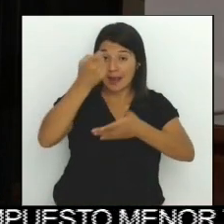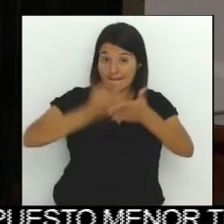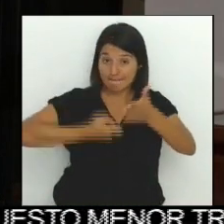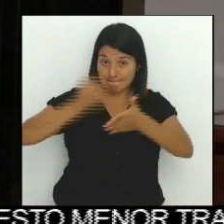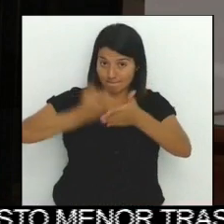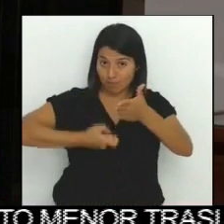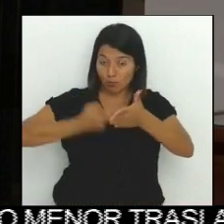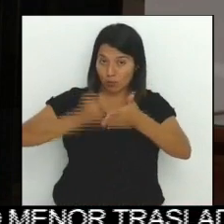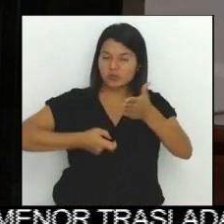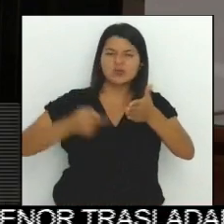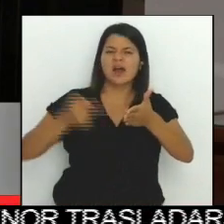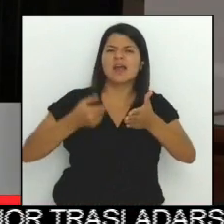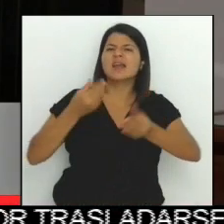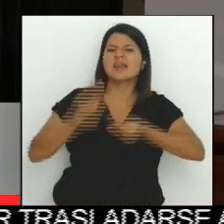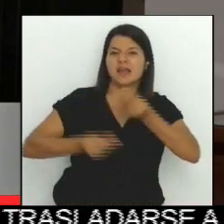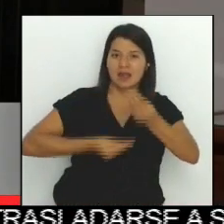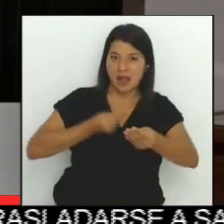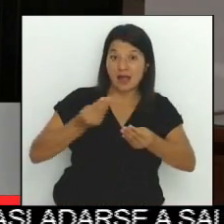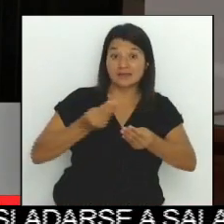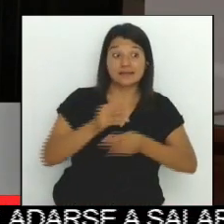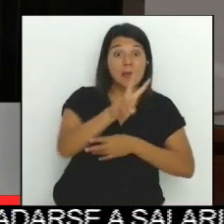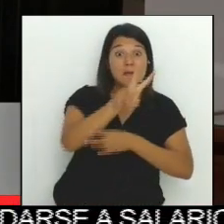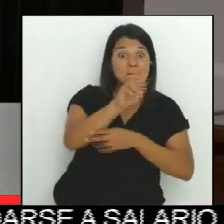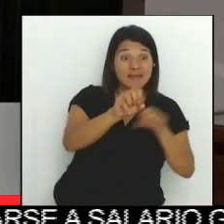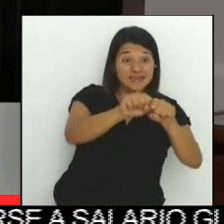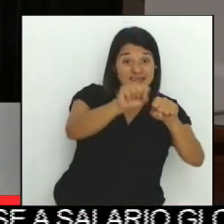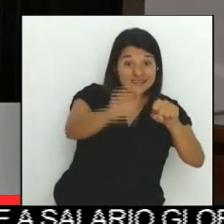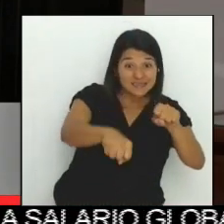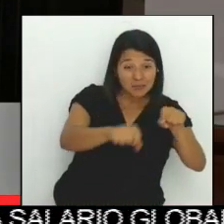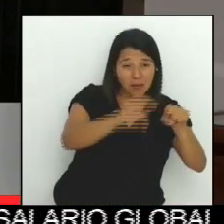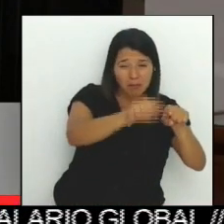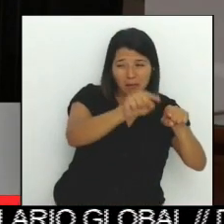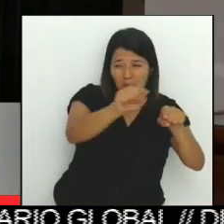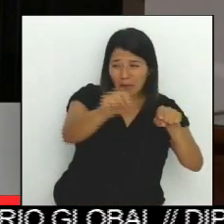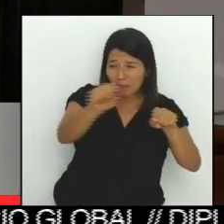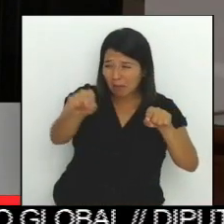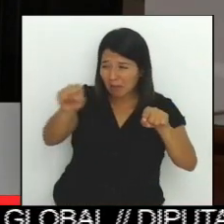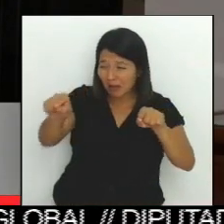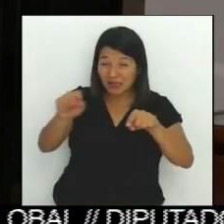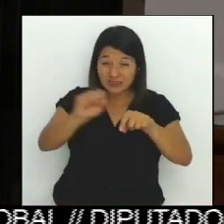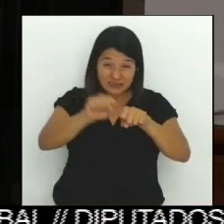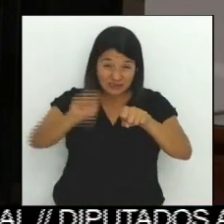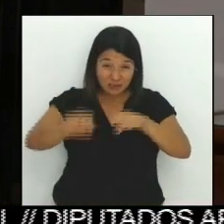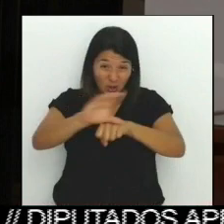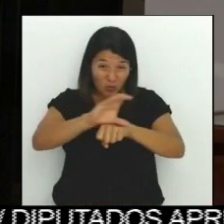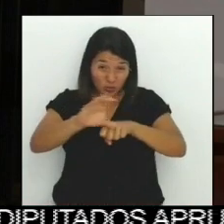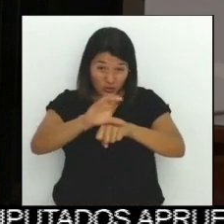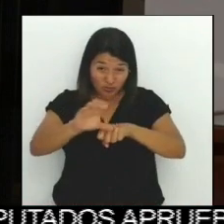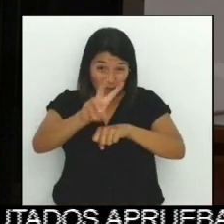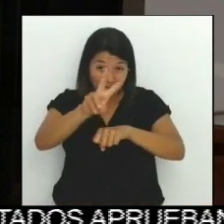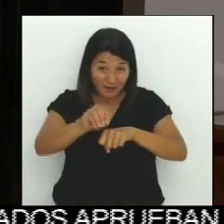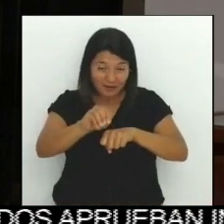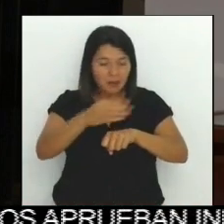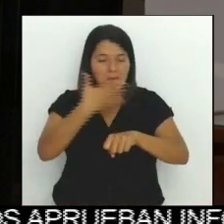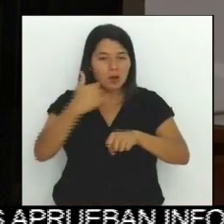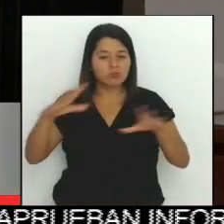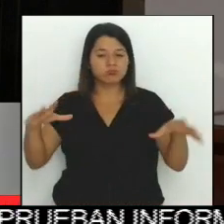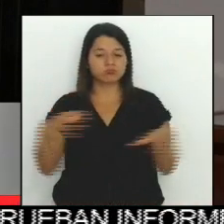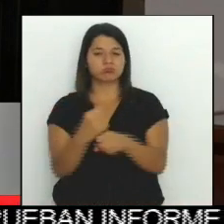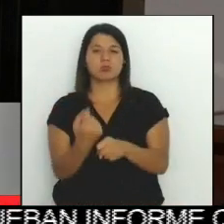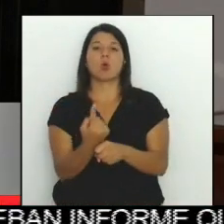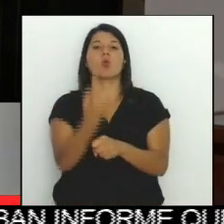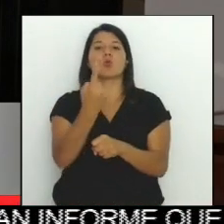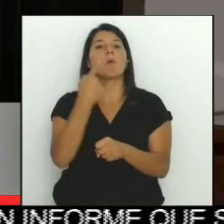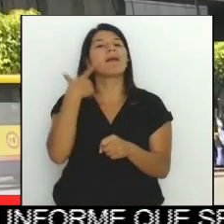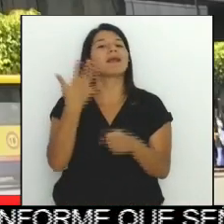20 sistemas en uno solo. Esto con el fin de simplificar los trámites y dar mayor seguridad. Pero veamos la siguiente información